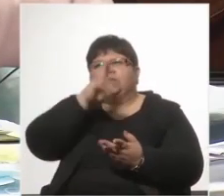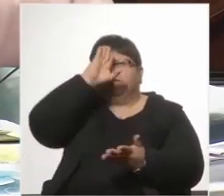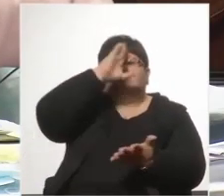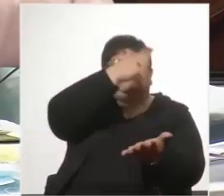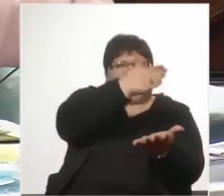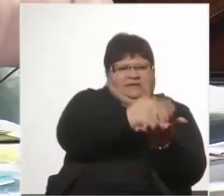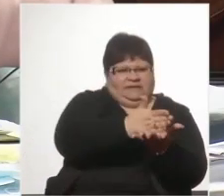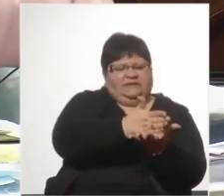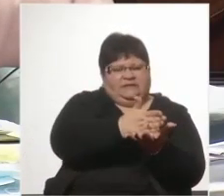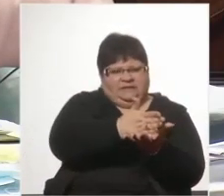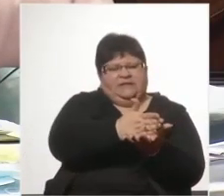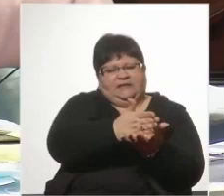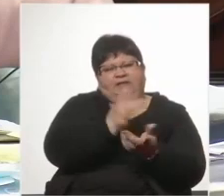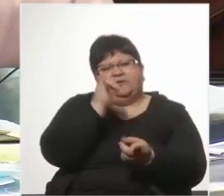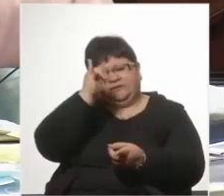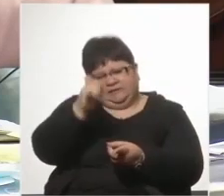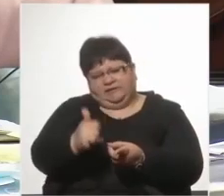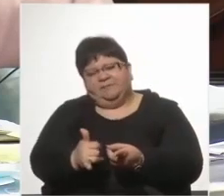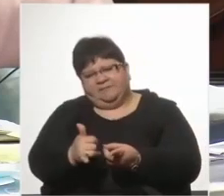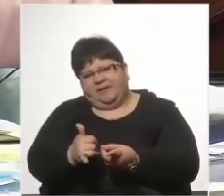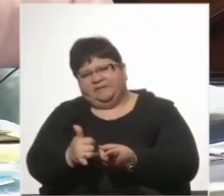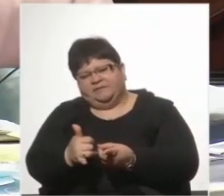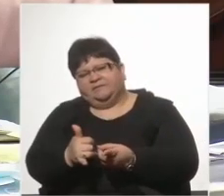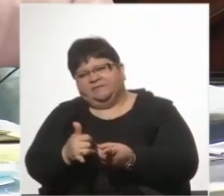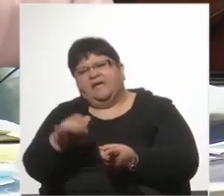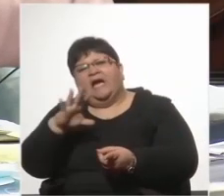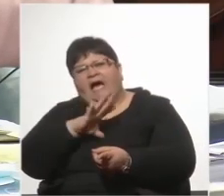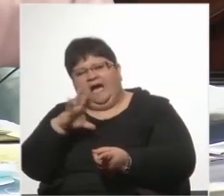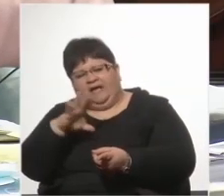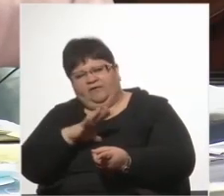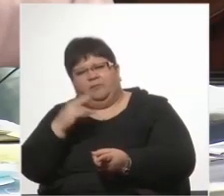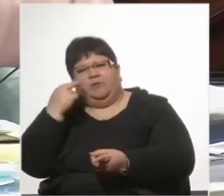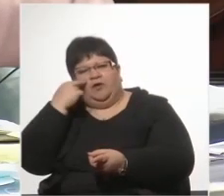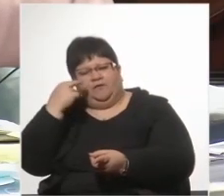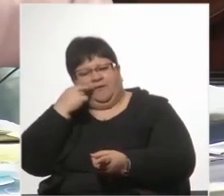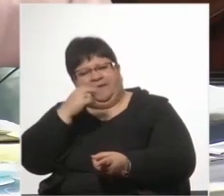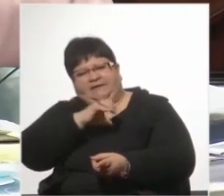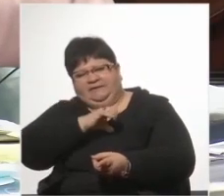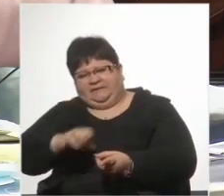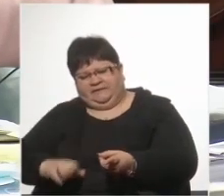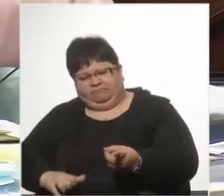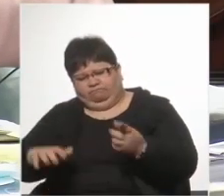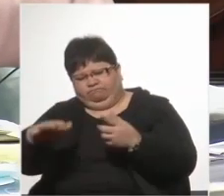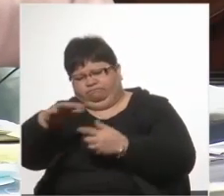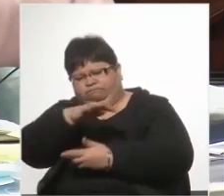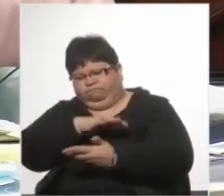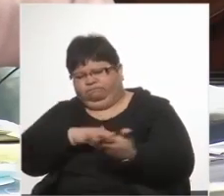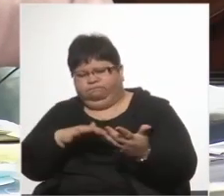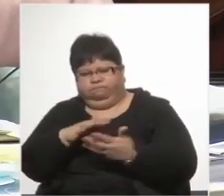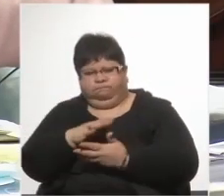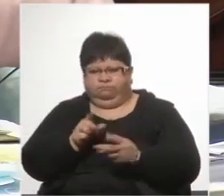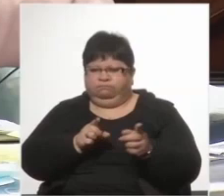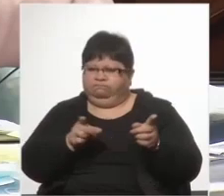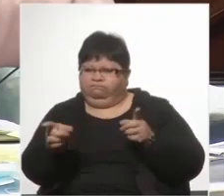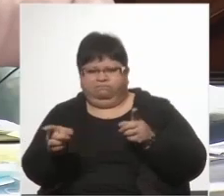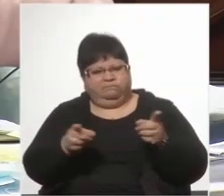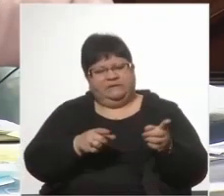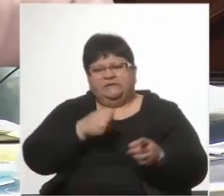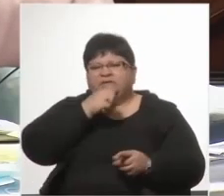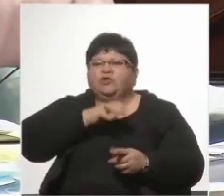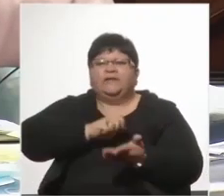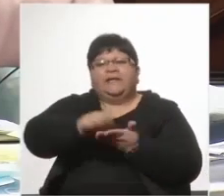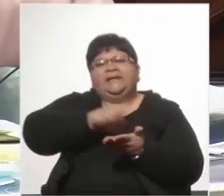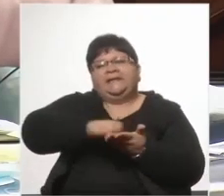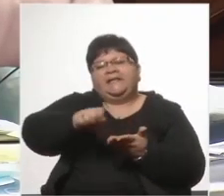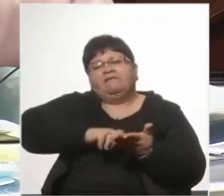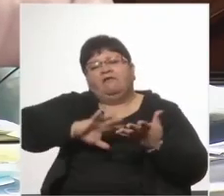pero también sufrimos otros y hay otras víctimas. Y la historia se escribió parcializada. Esto